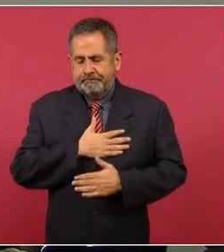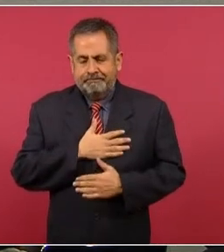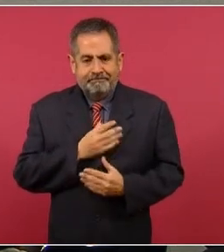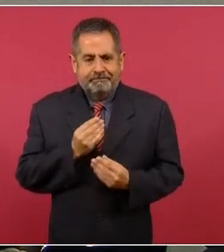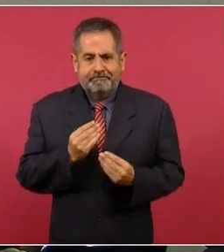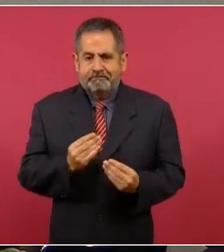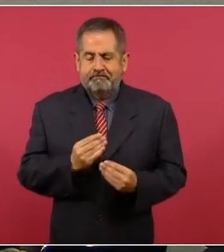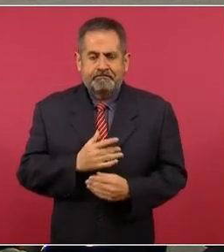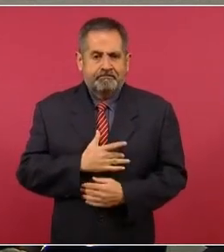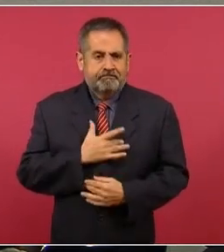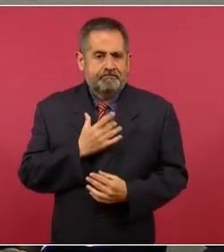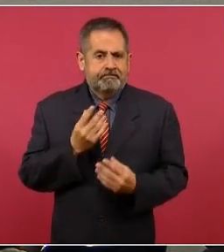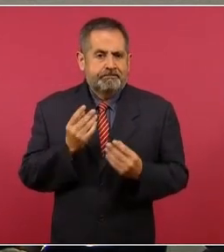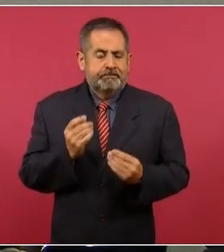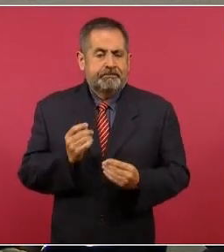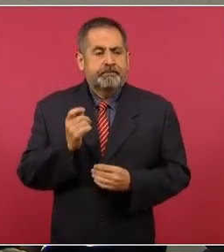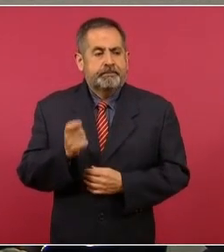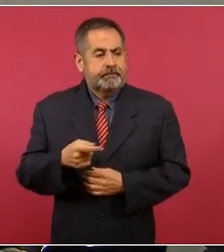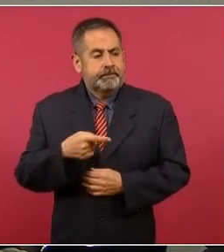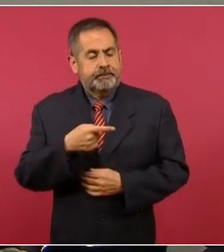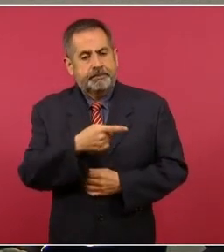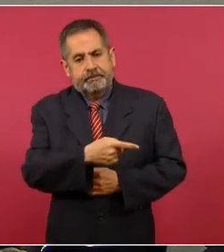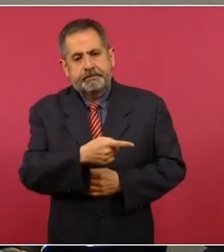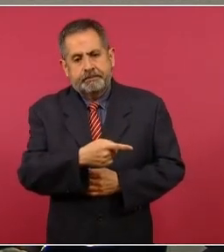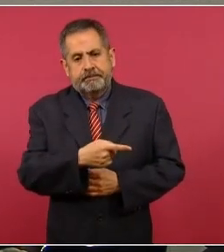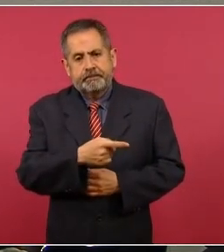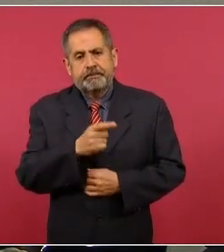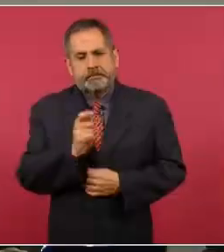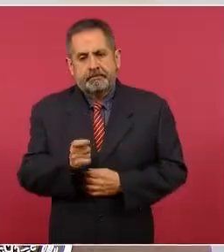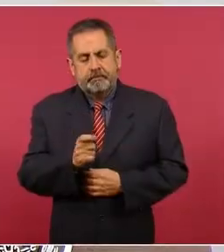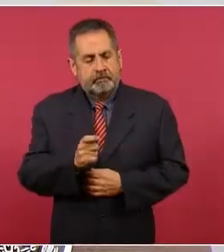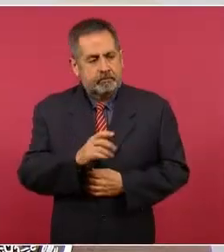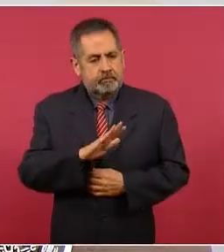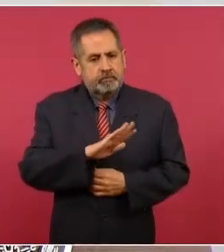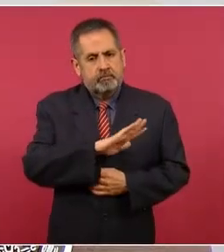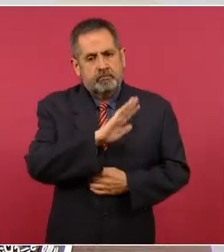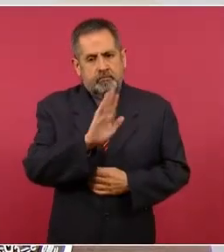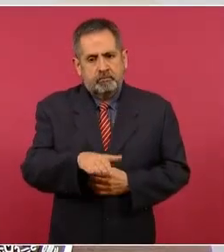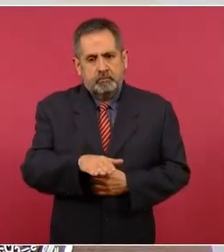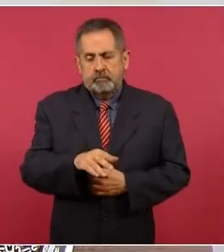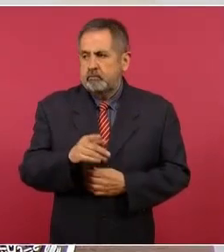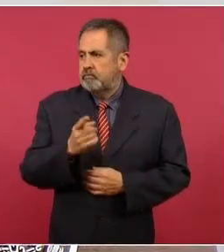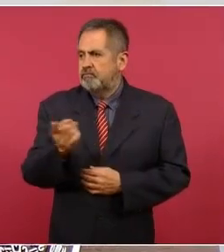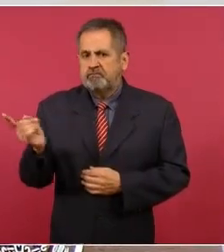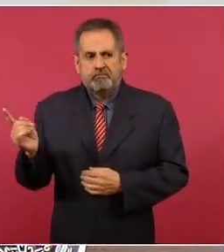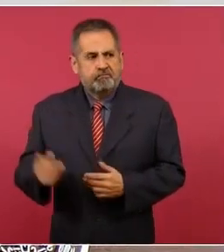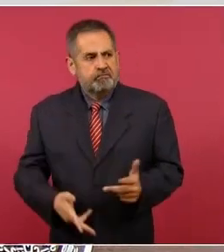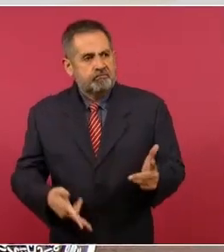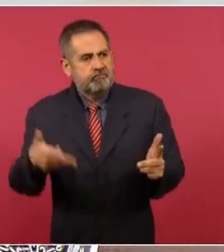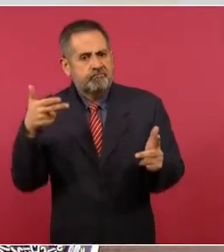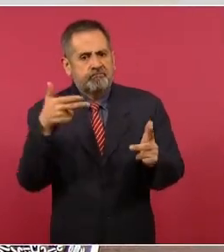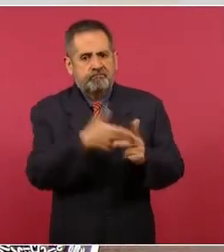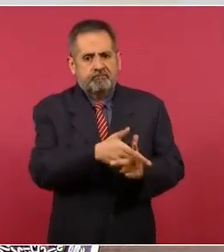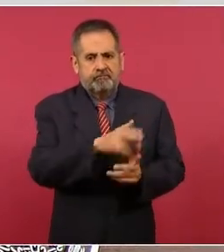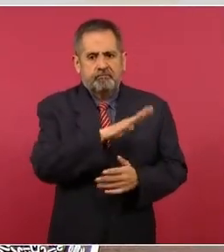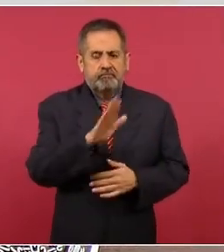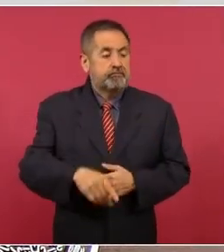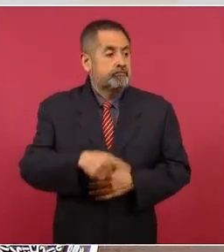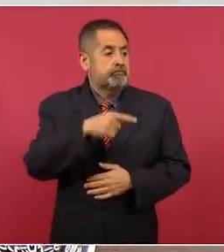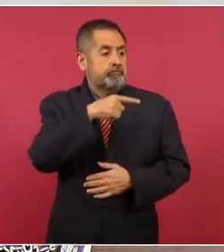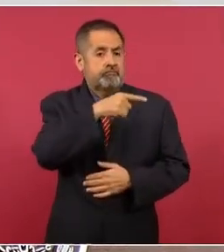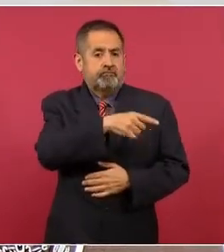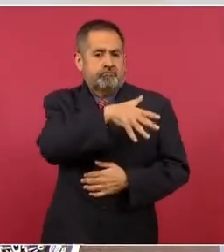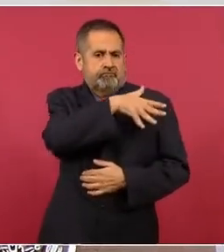fallecimiento, el asesinato del general